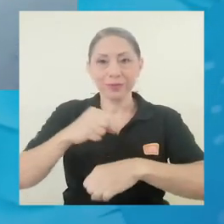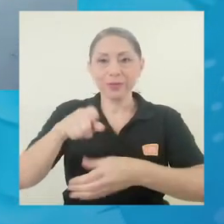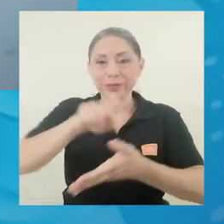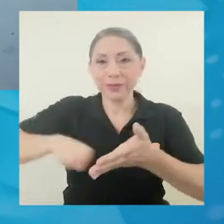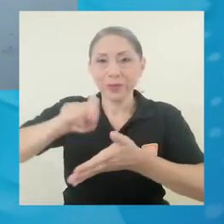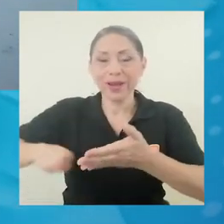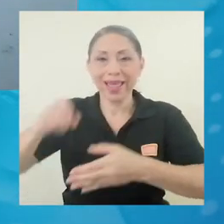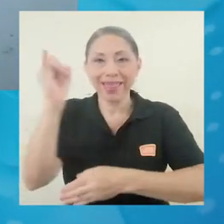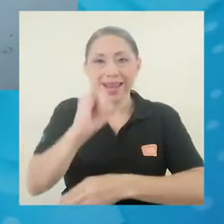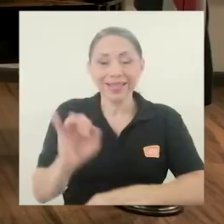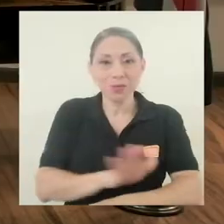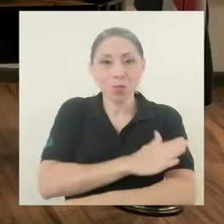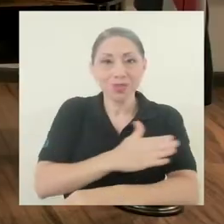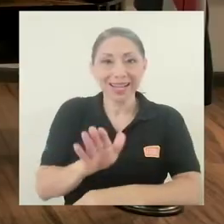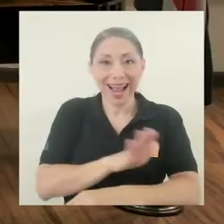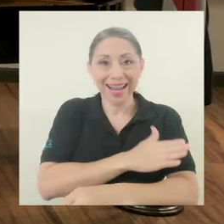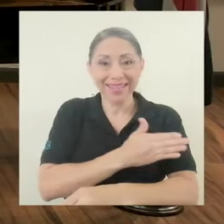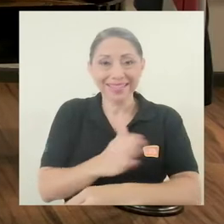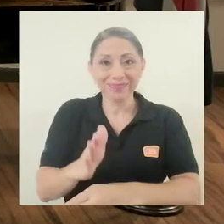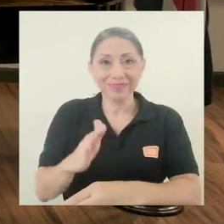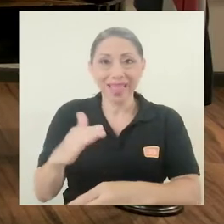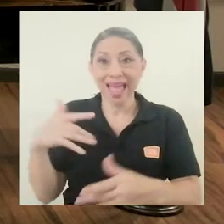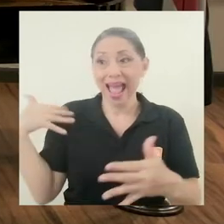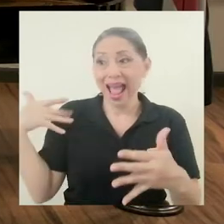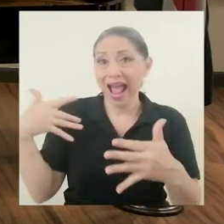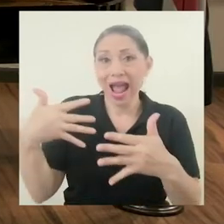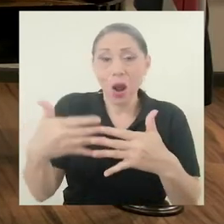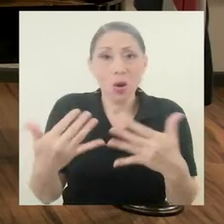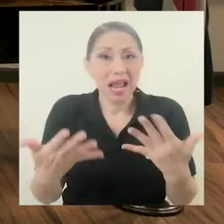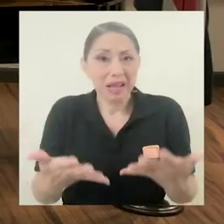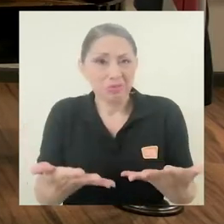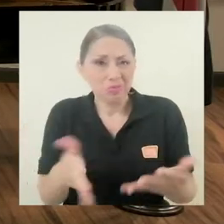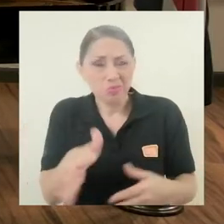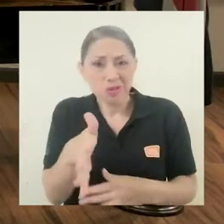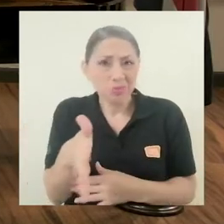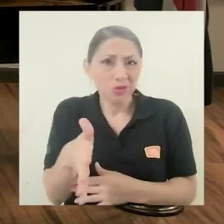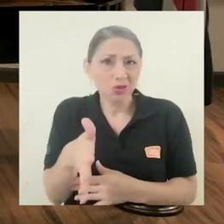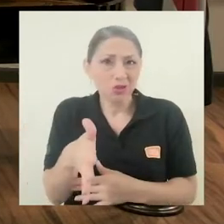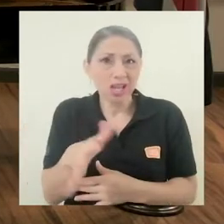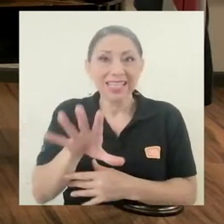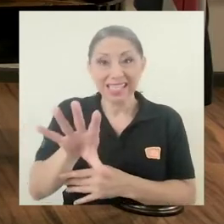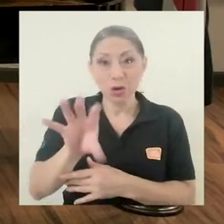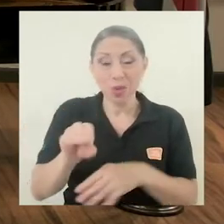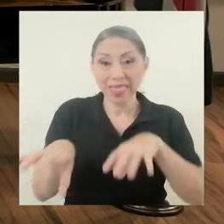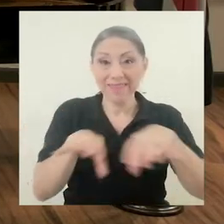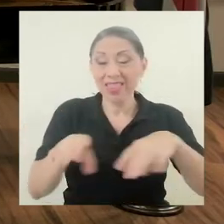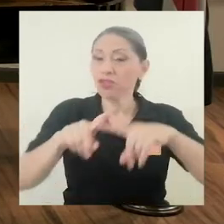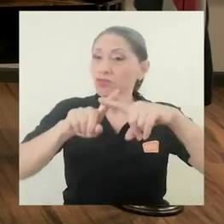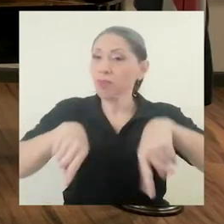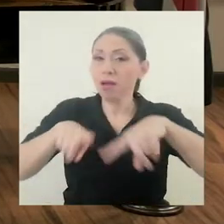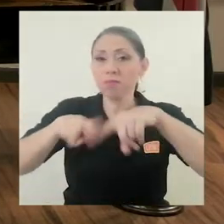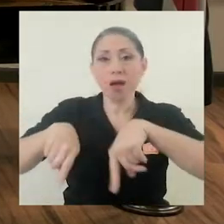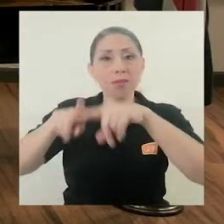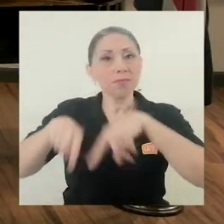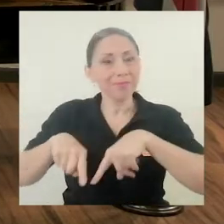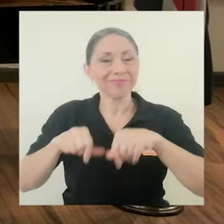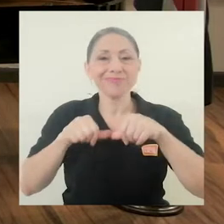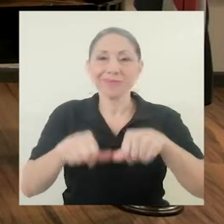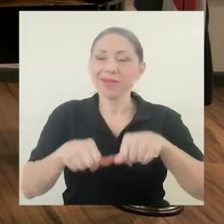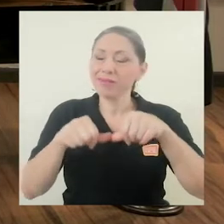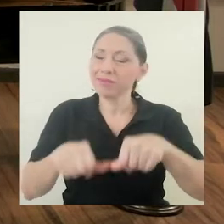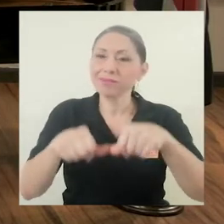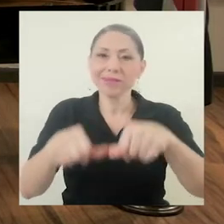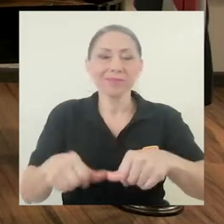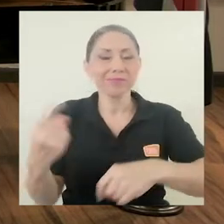Escuela de Artes Musicales. Al día de hoy llevamos alrededor de 50 eventos cancelados y la lista